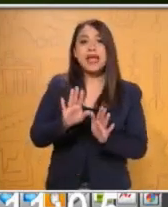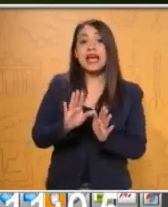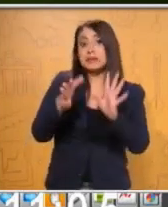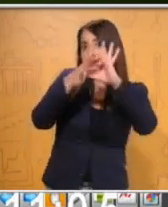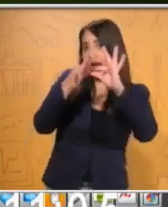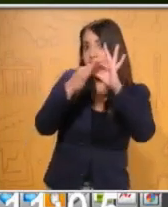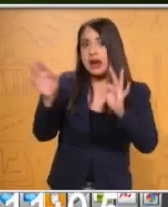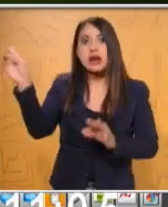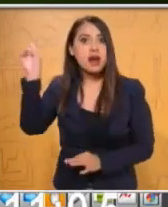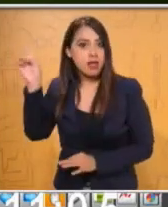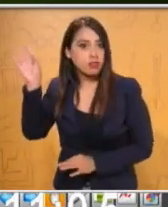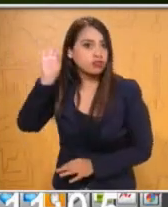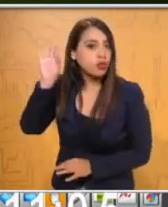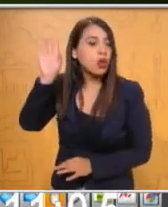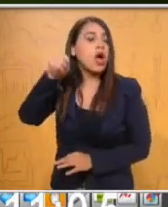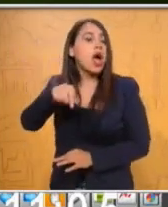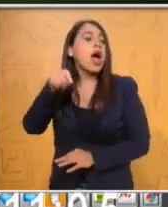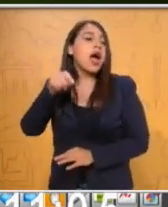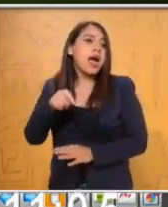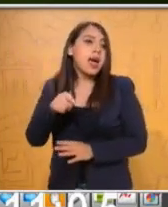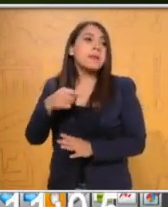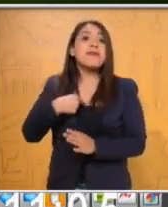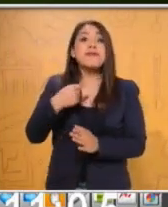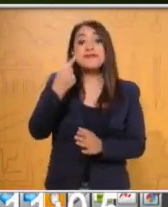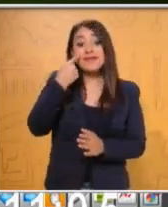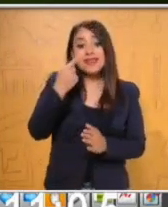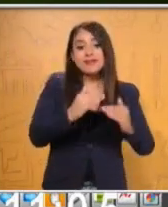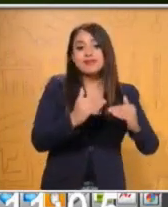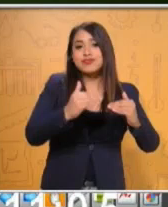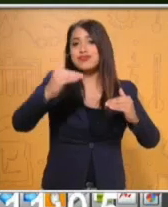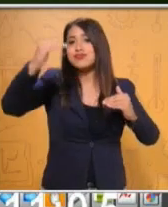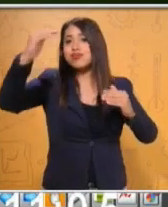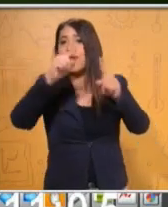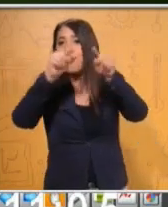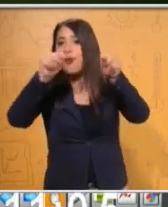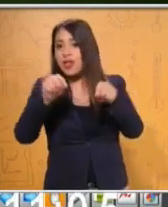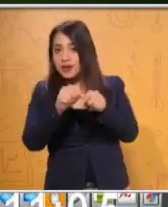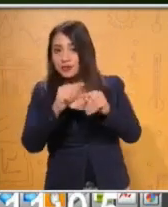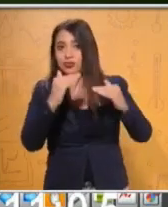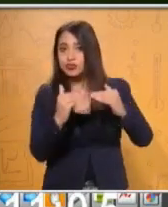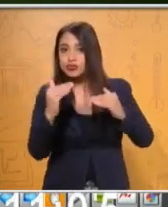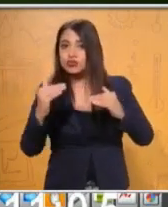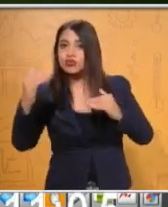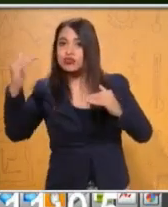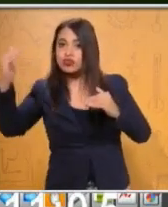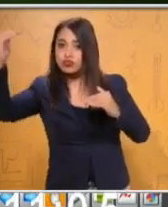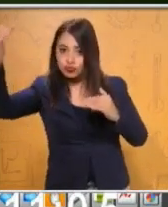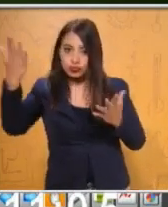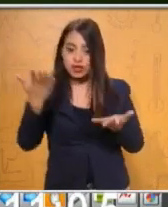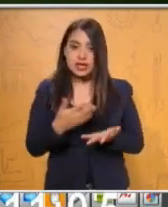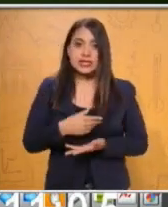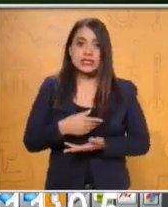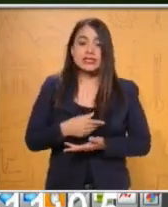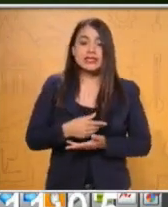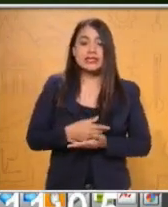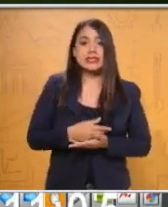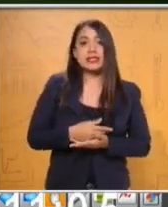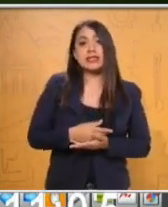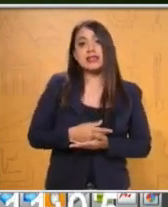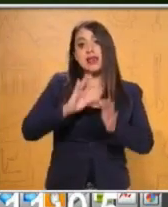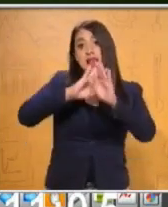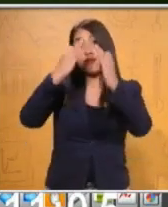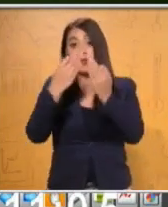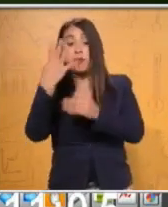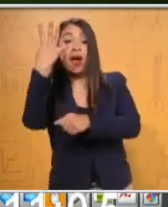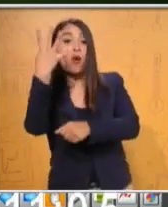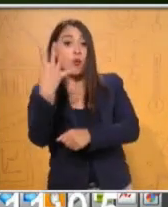en cantidad, en proporción. Para la figura 5, si en la figura 4 teníamos cinco cuadritos, ¿cuántos